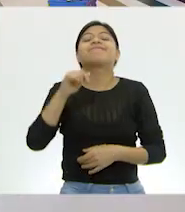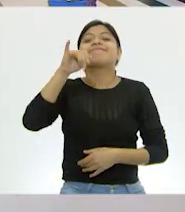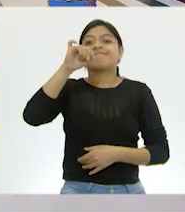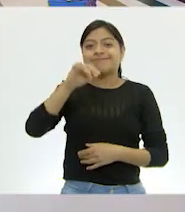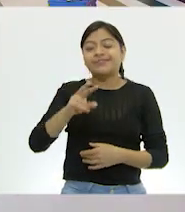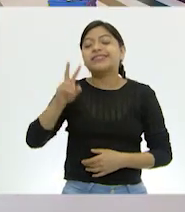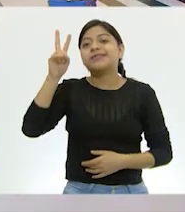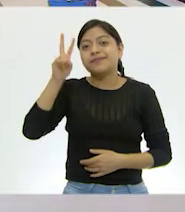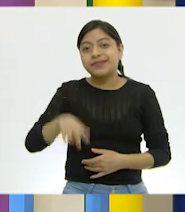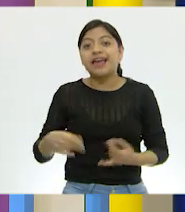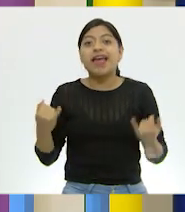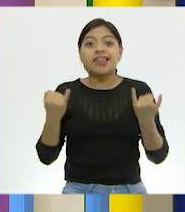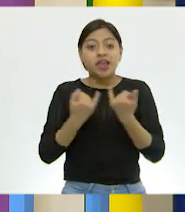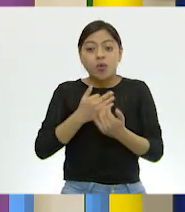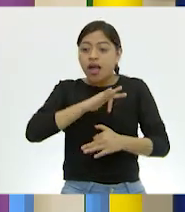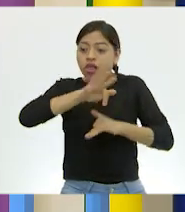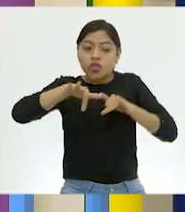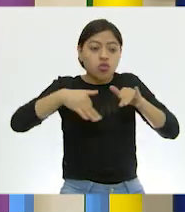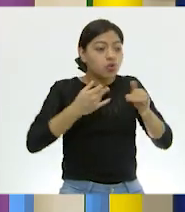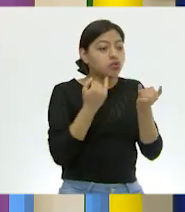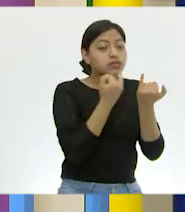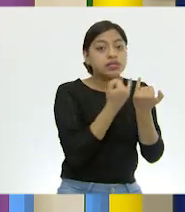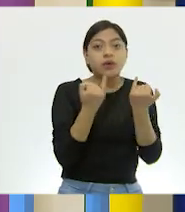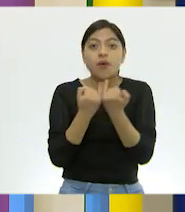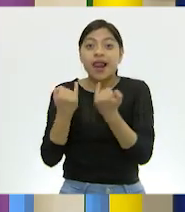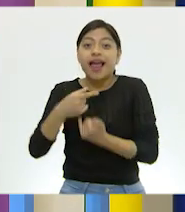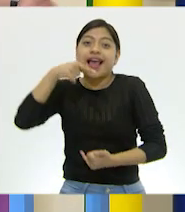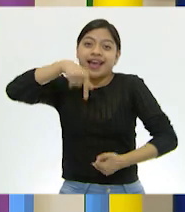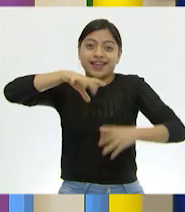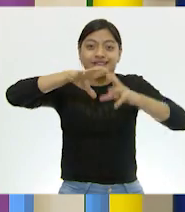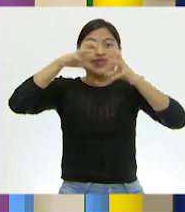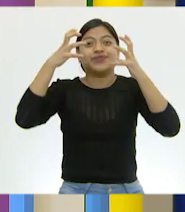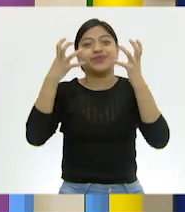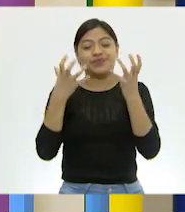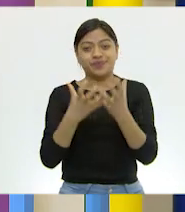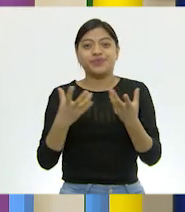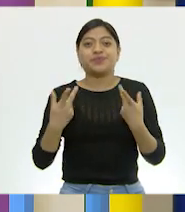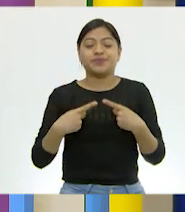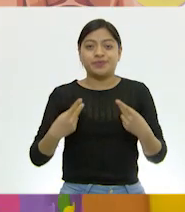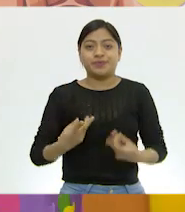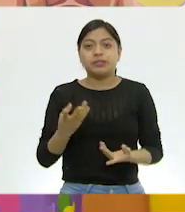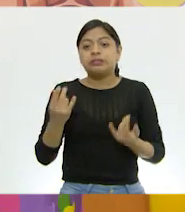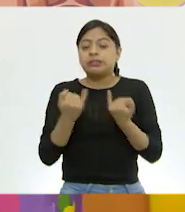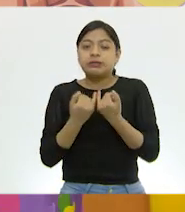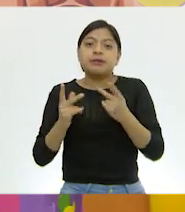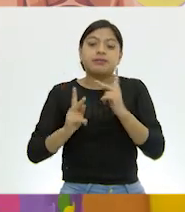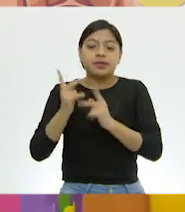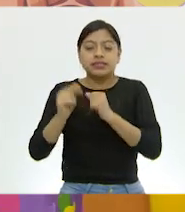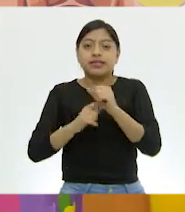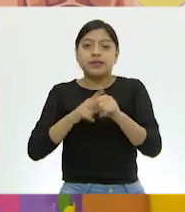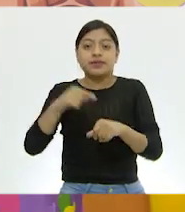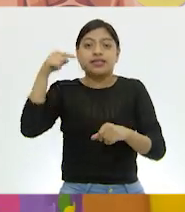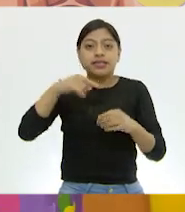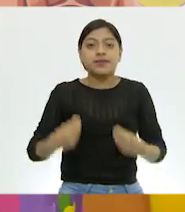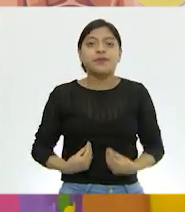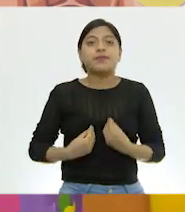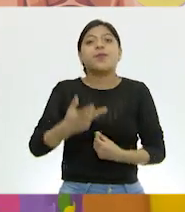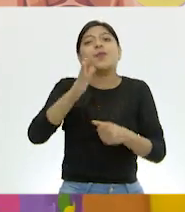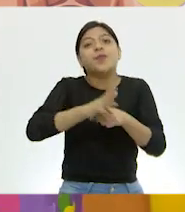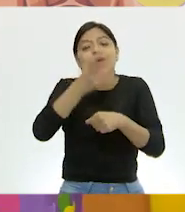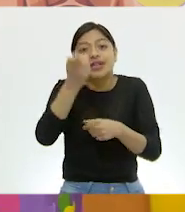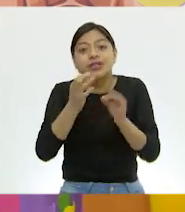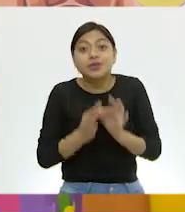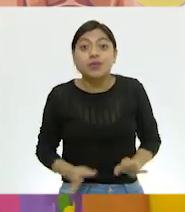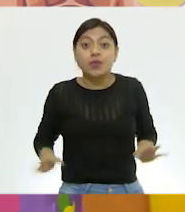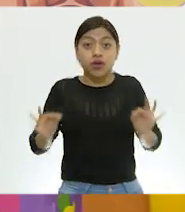además es algo que tenemos en común, por lo menos todos los que habitamos en este planeta. Claro, entonces, por eso es tan, tan valioso que